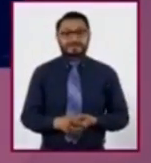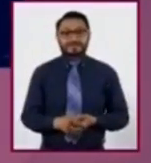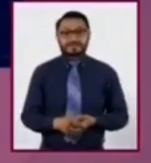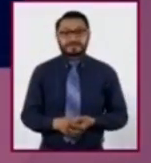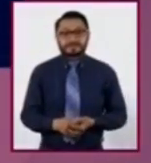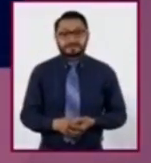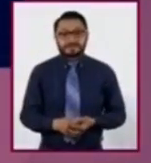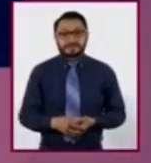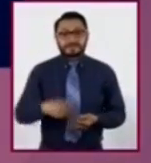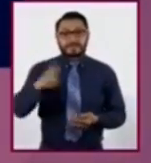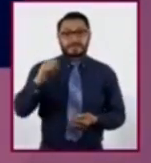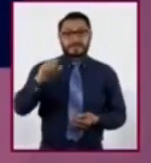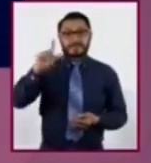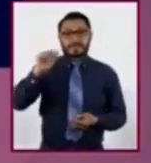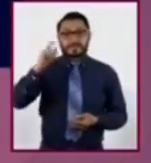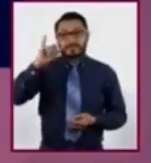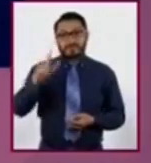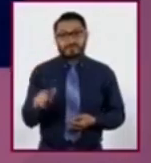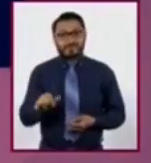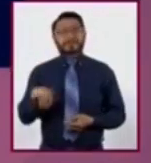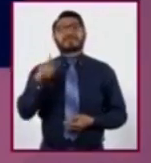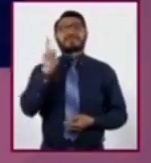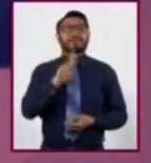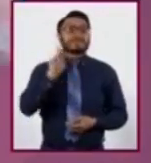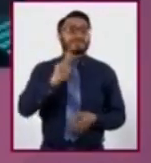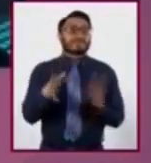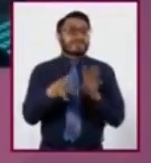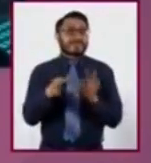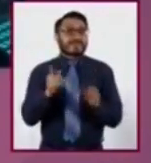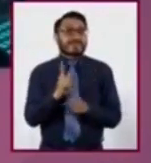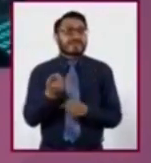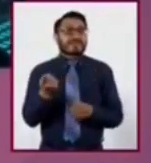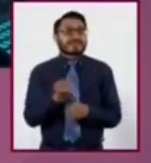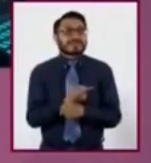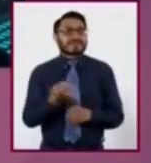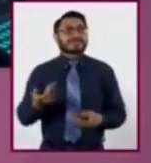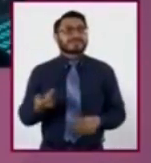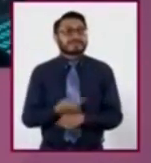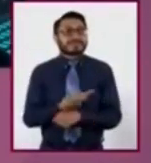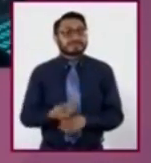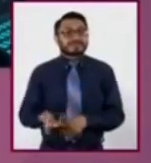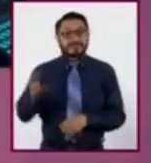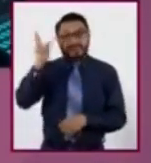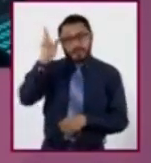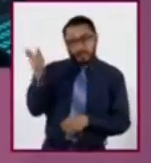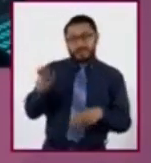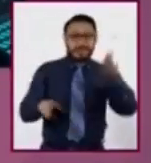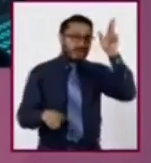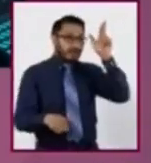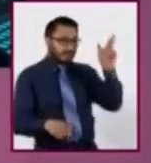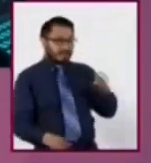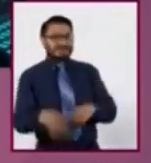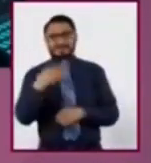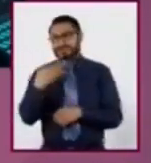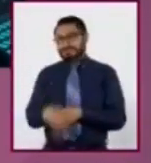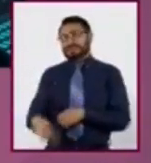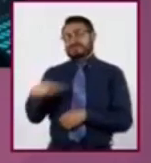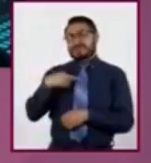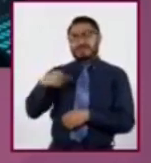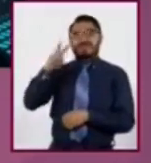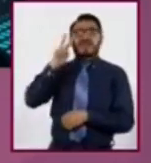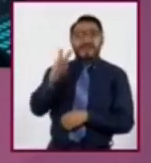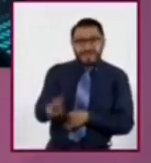Es Tlali. Veamos qué nos cuenta. Hola, Tlali. Hola. Mientras veía tu